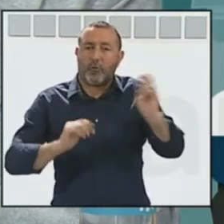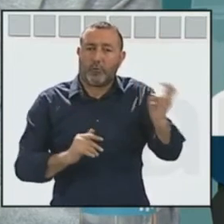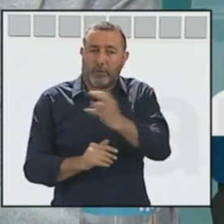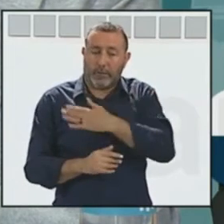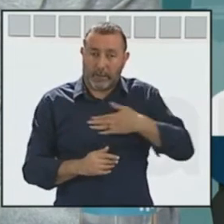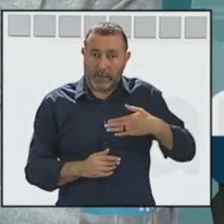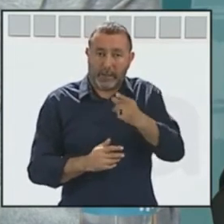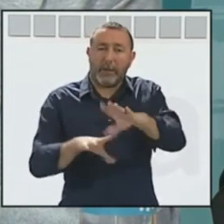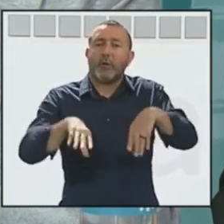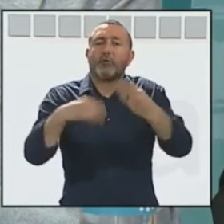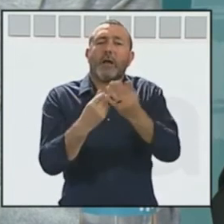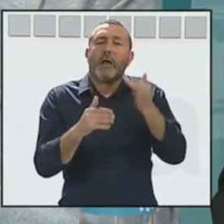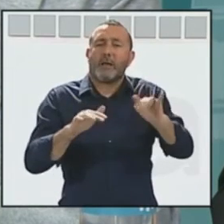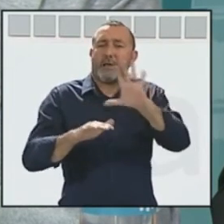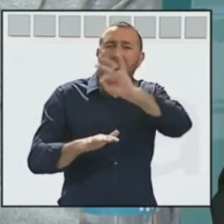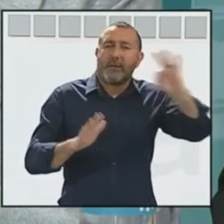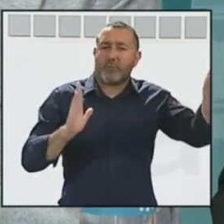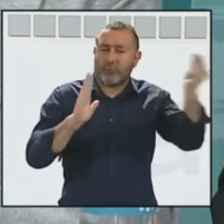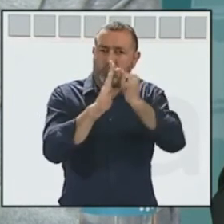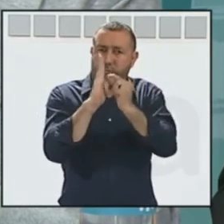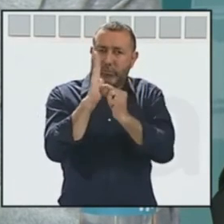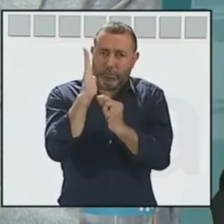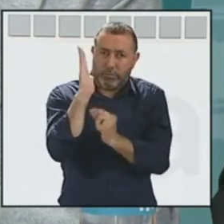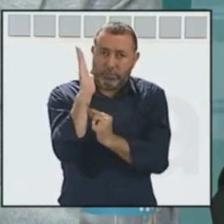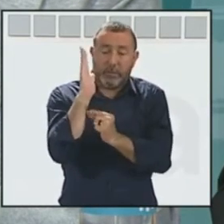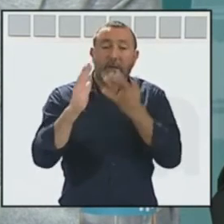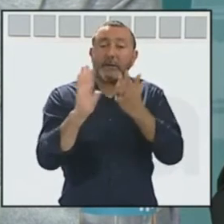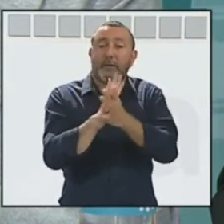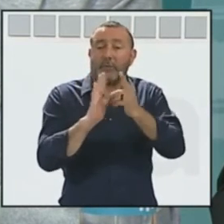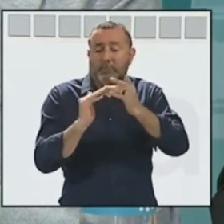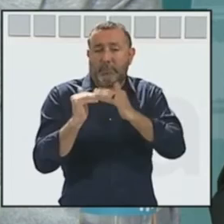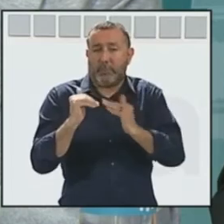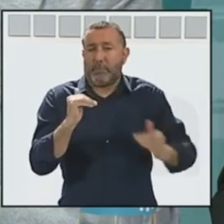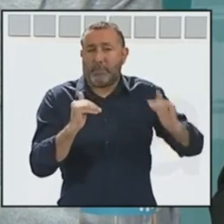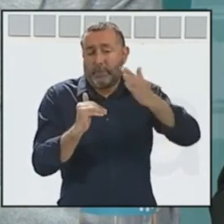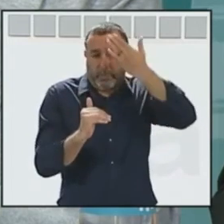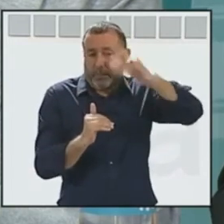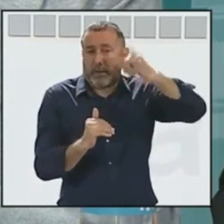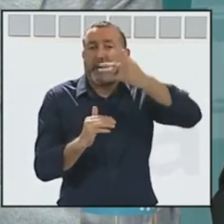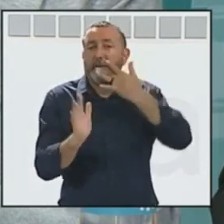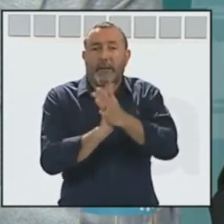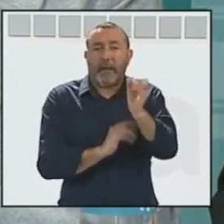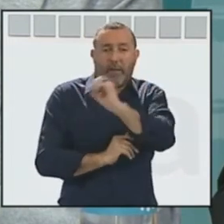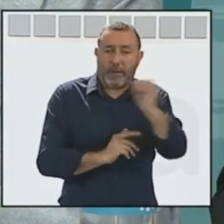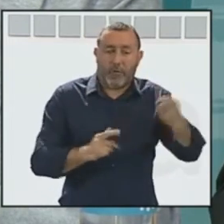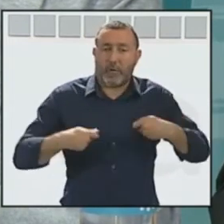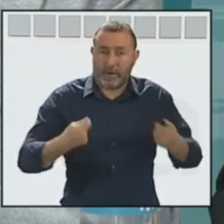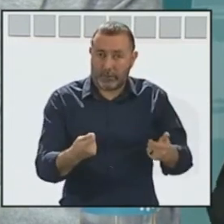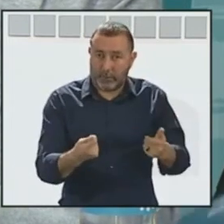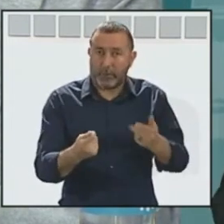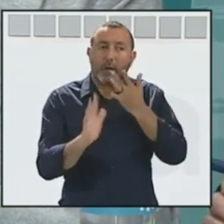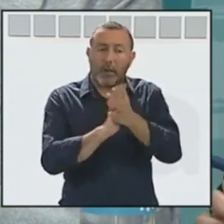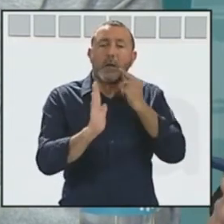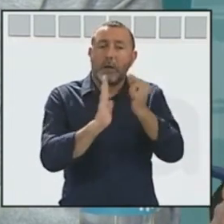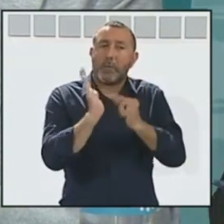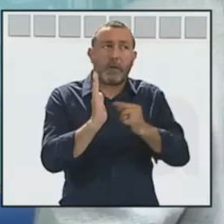de 500 medidas de las cuales una gran mayoría de ellas son a coste cero y medidas además que se han puesto